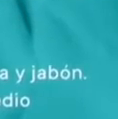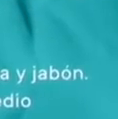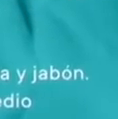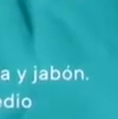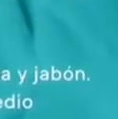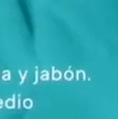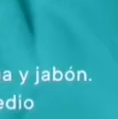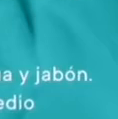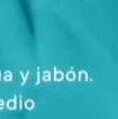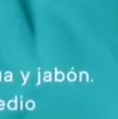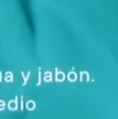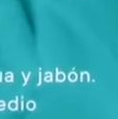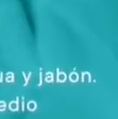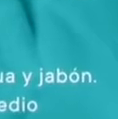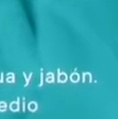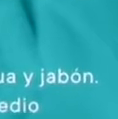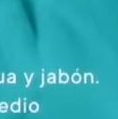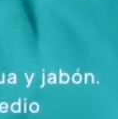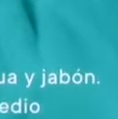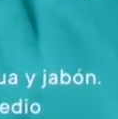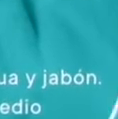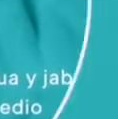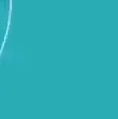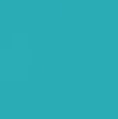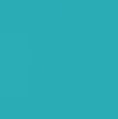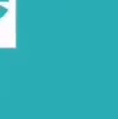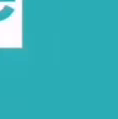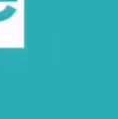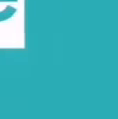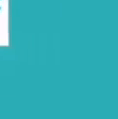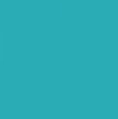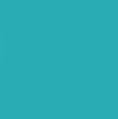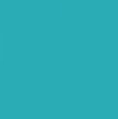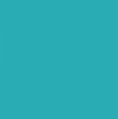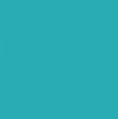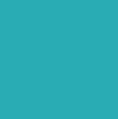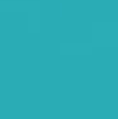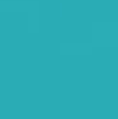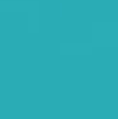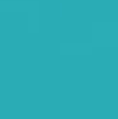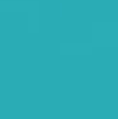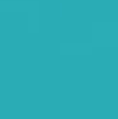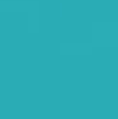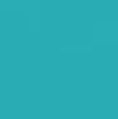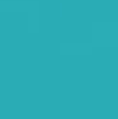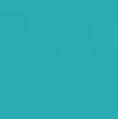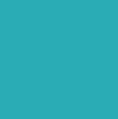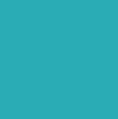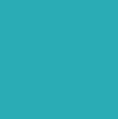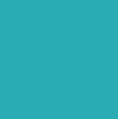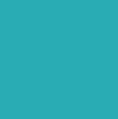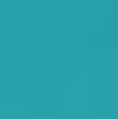mantener la distancia de metro y medio en lugares públicos. TV Perú. Primero mi salud.